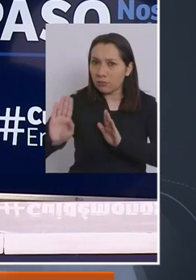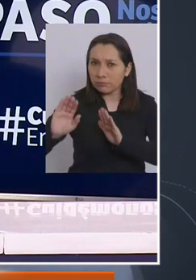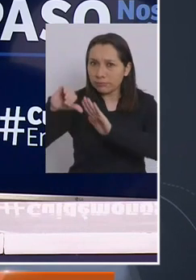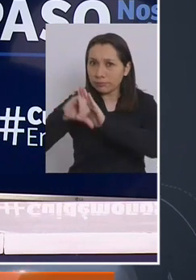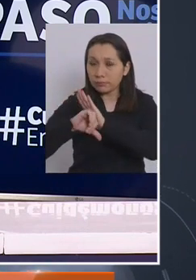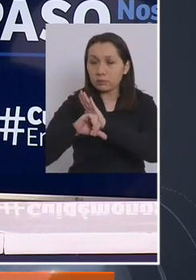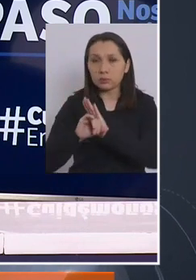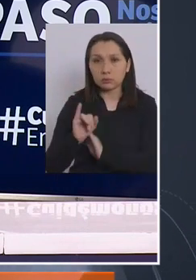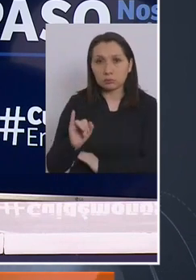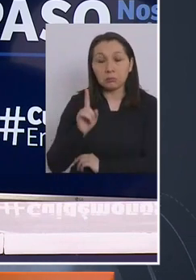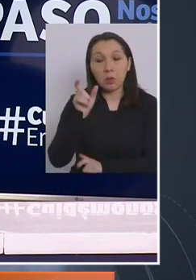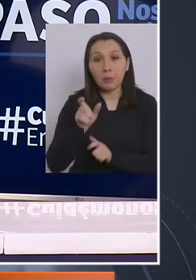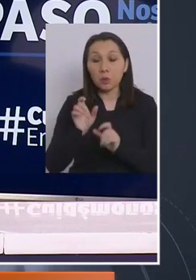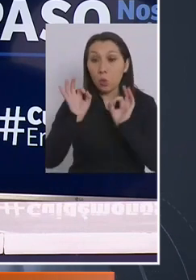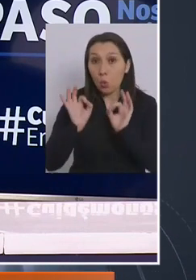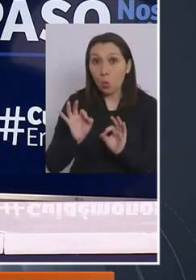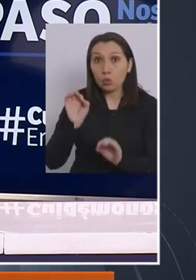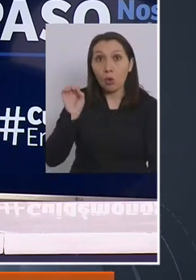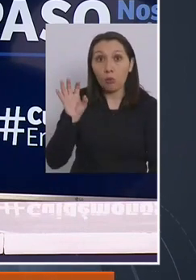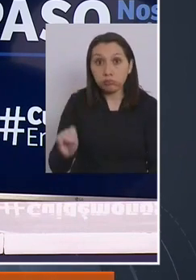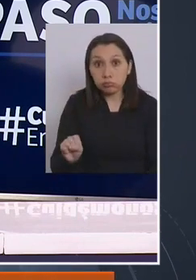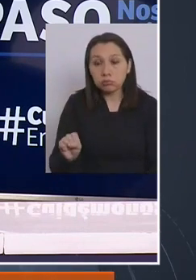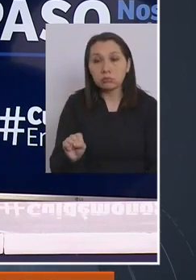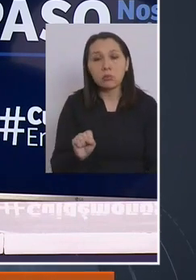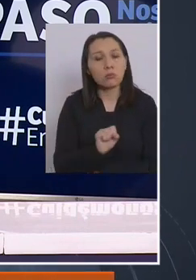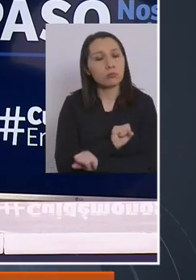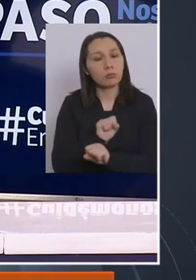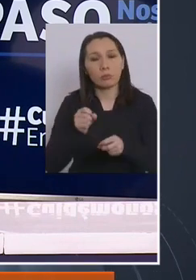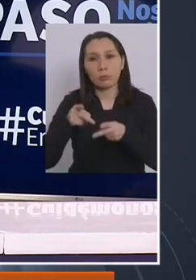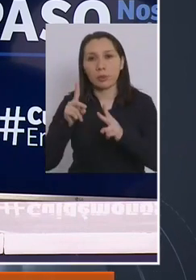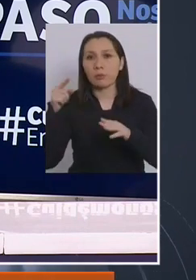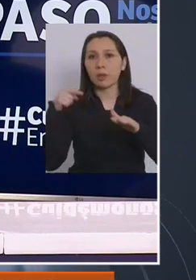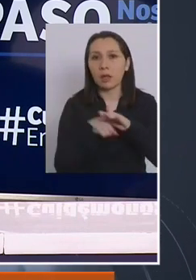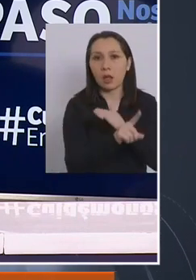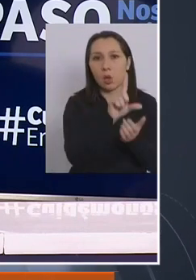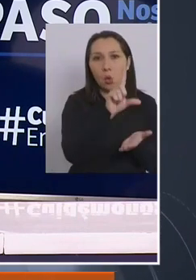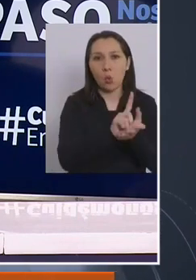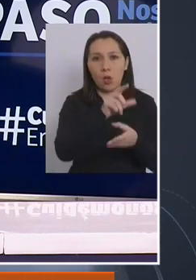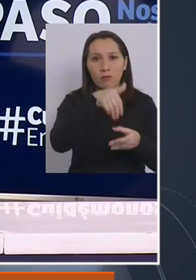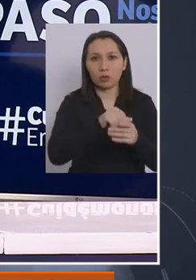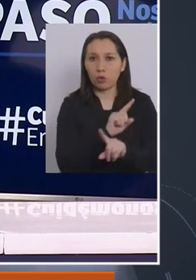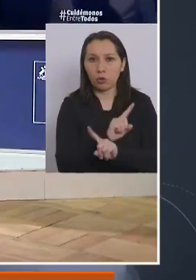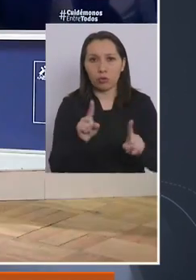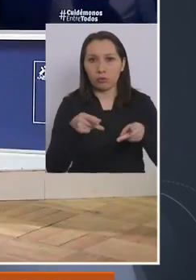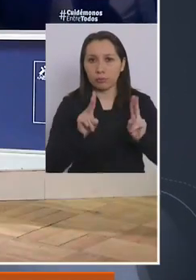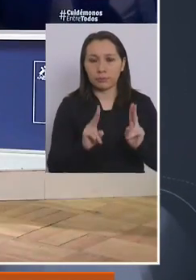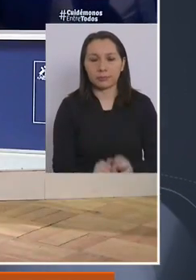cuarentena y si esas personas son identificadas, no se les va a permitir ingresar al local de votación.